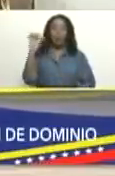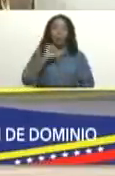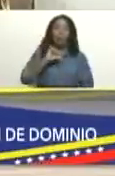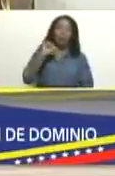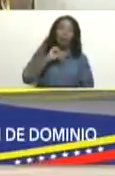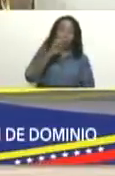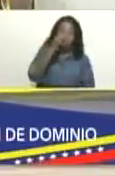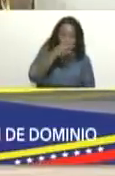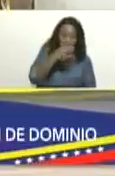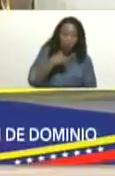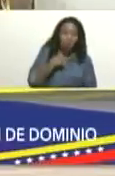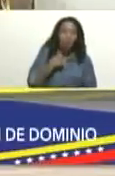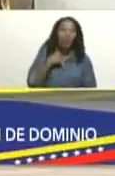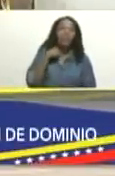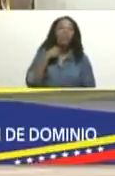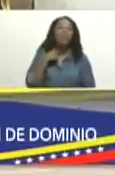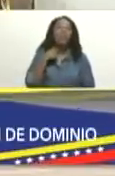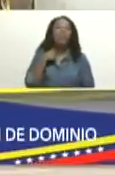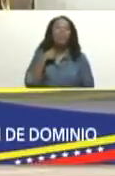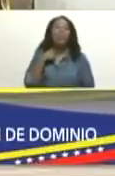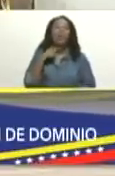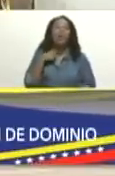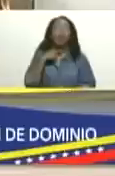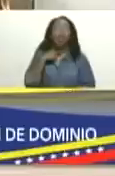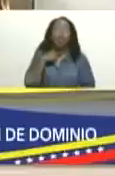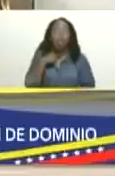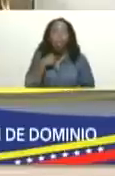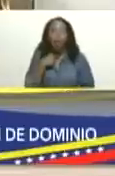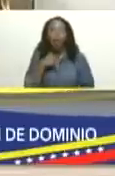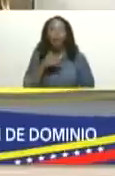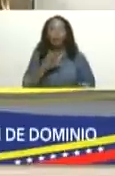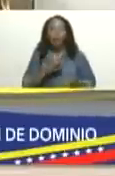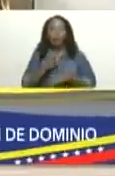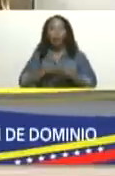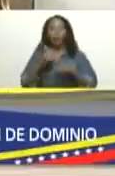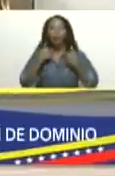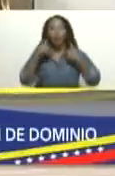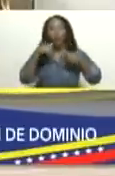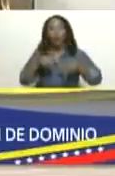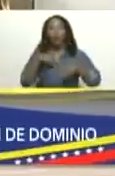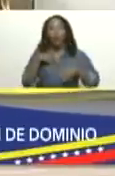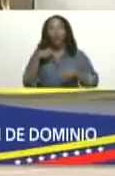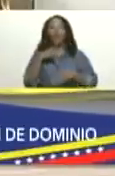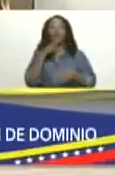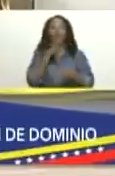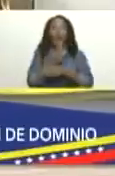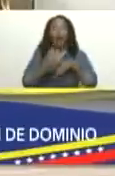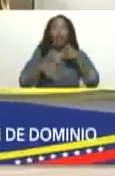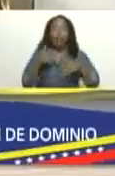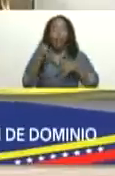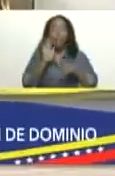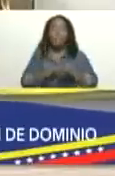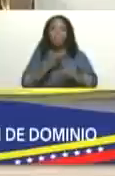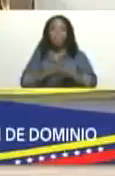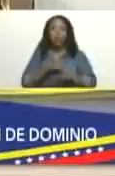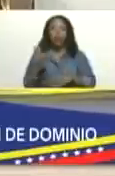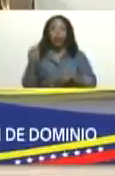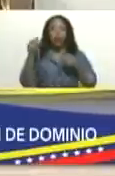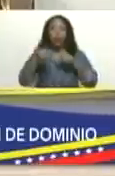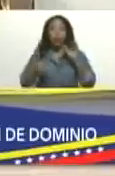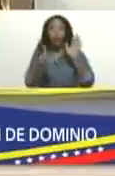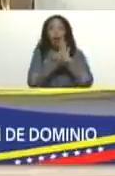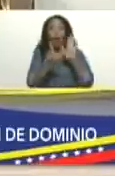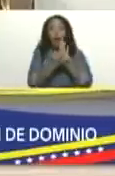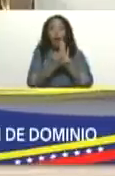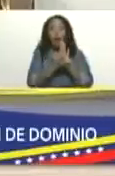tengo la boja así toda quebrada. Pero yo dije voy al acto porque esta ley de